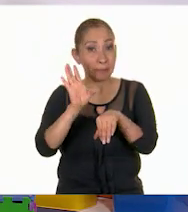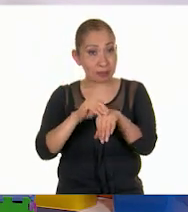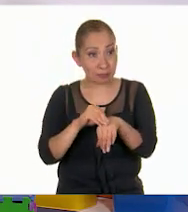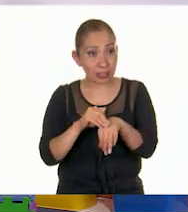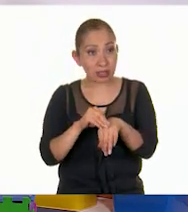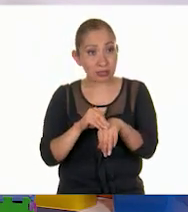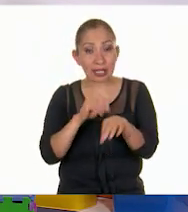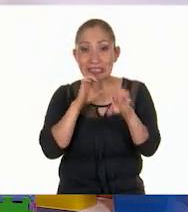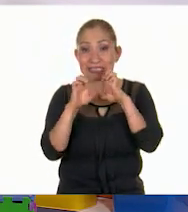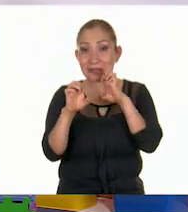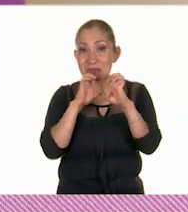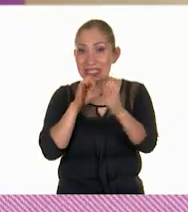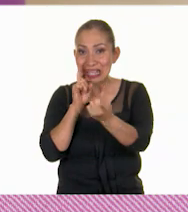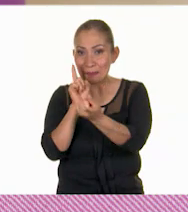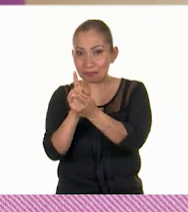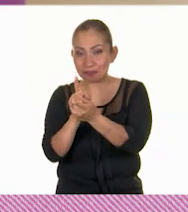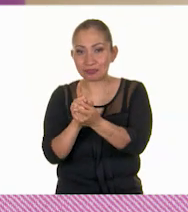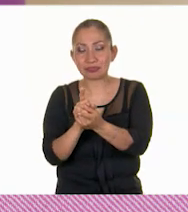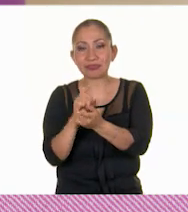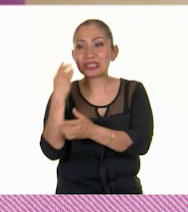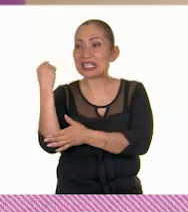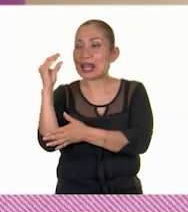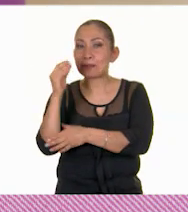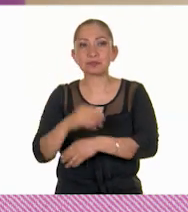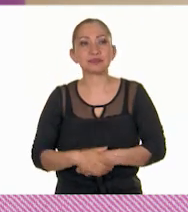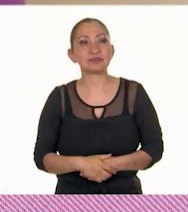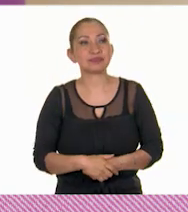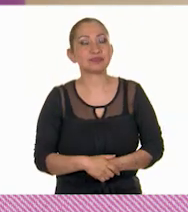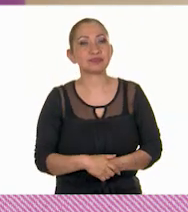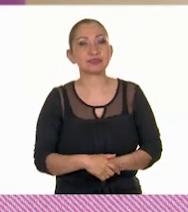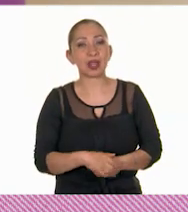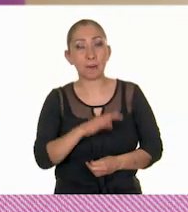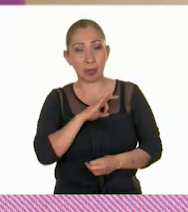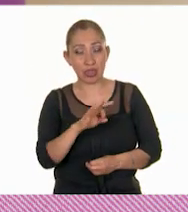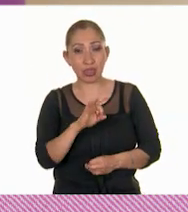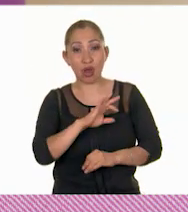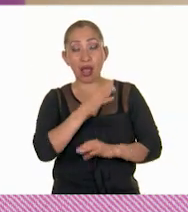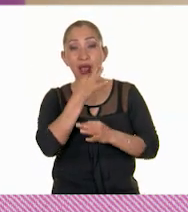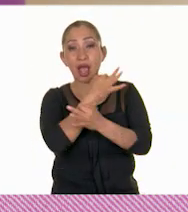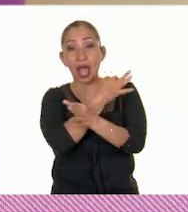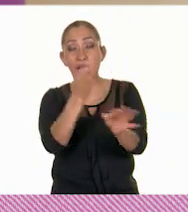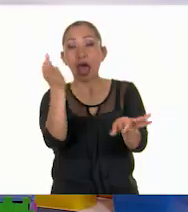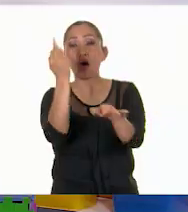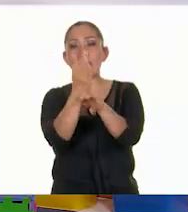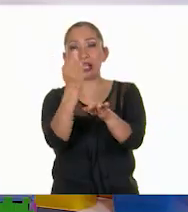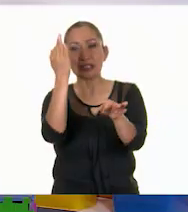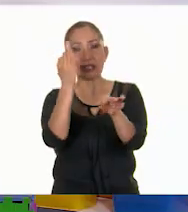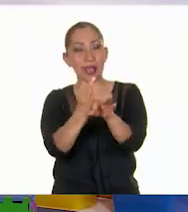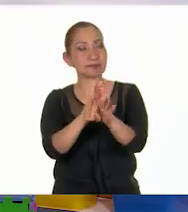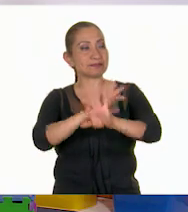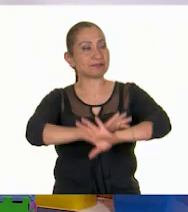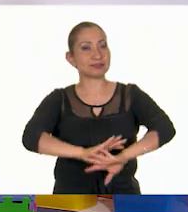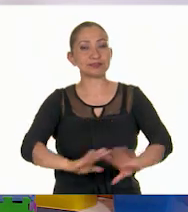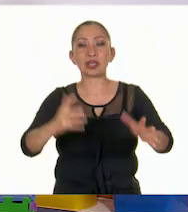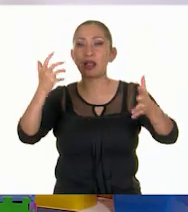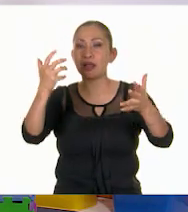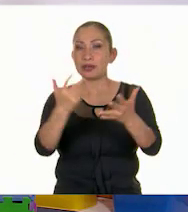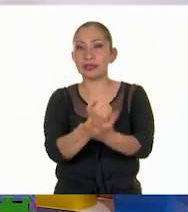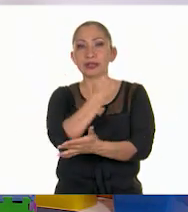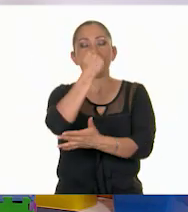la entrevista. Tina, puedo declararte en este momento la